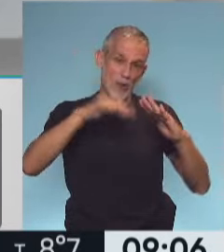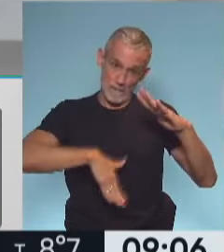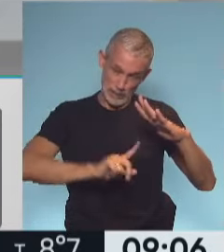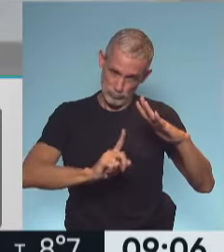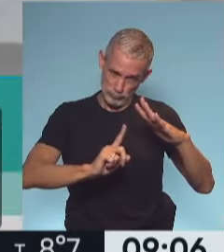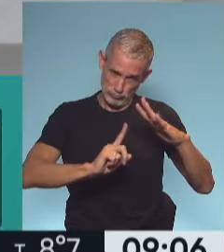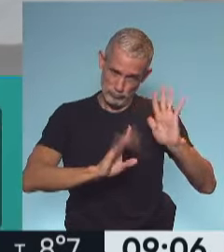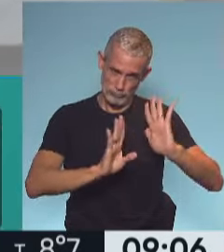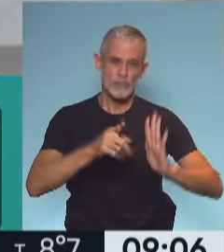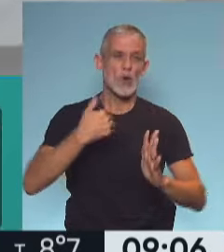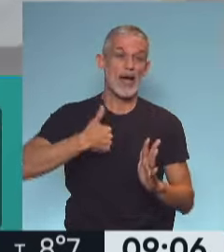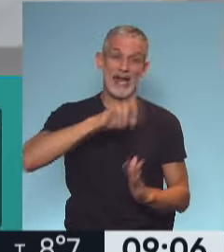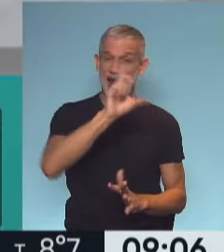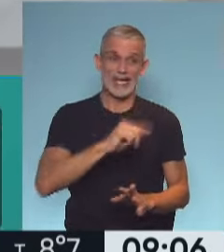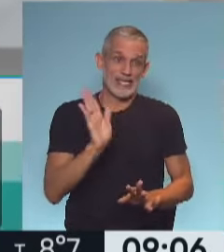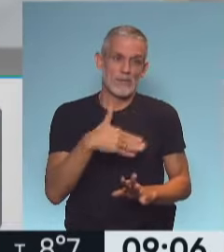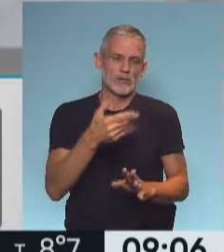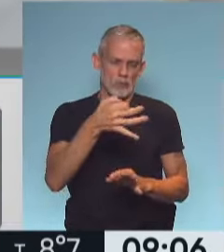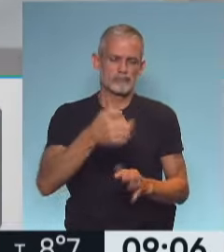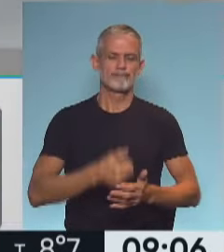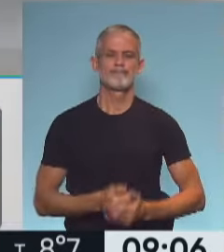en nuestro país, así que está bien.